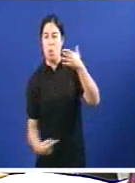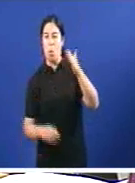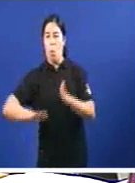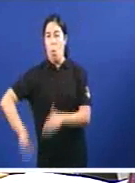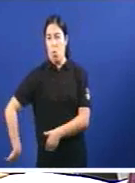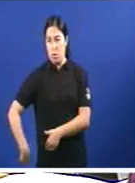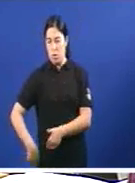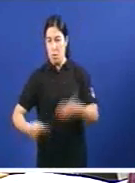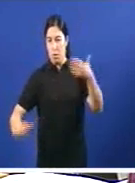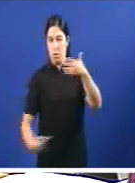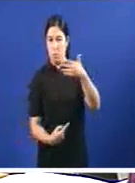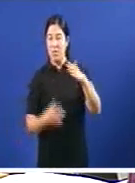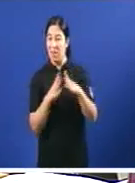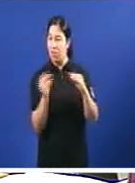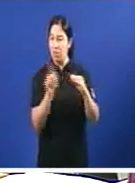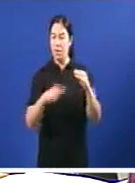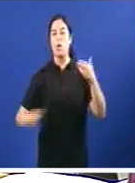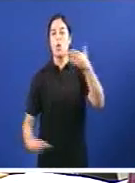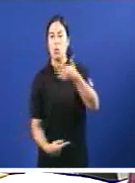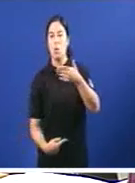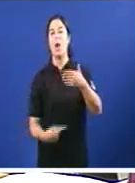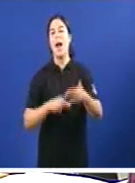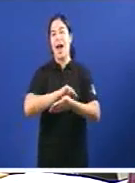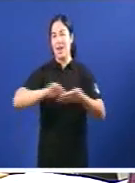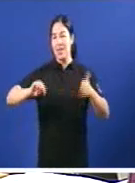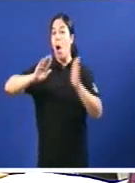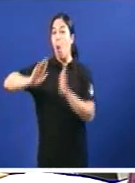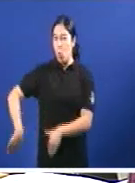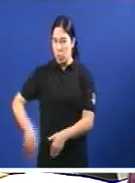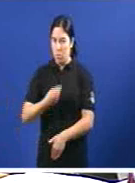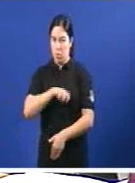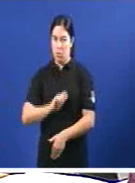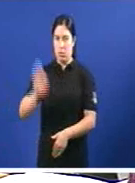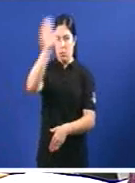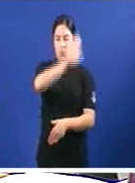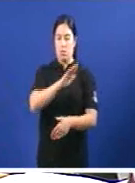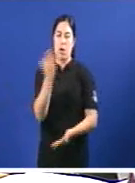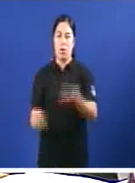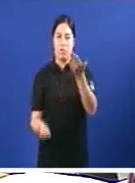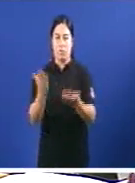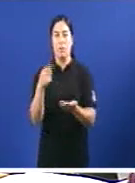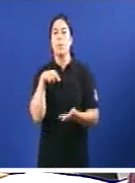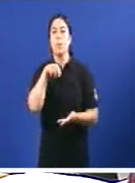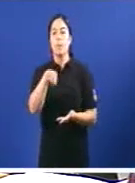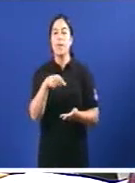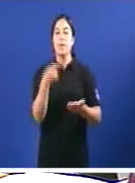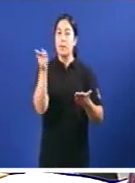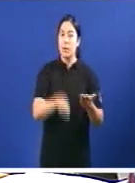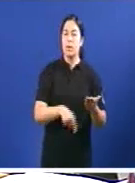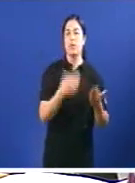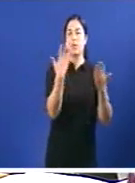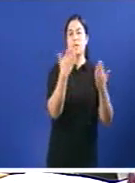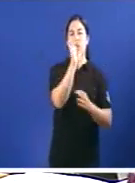Estado Non Andalucía, señor Feijó, Galicia Estamos tamén nunha reducción do 10% Nos